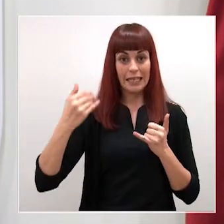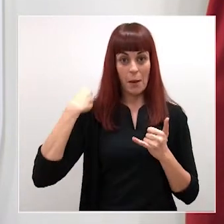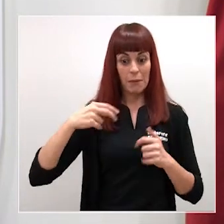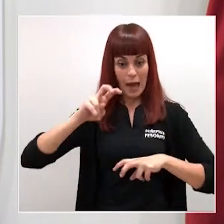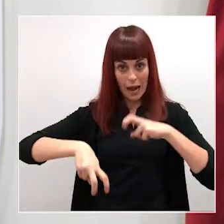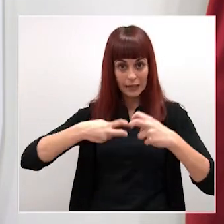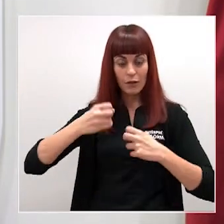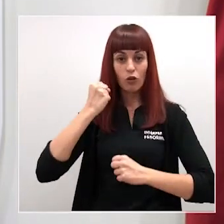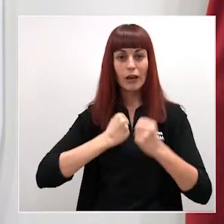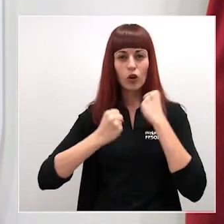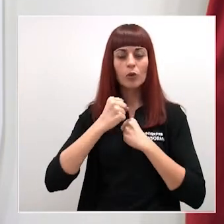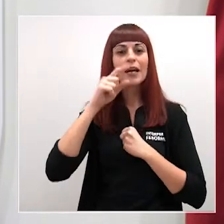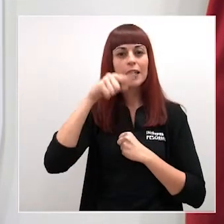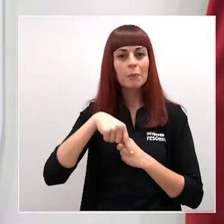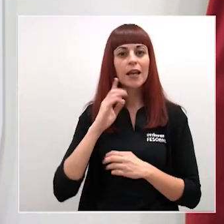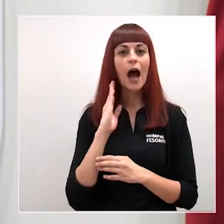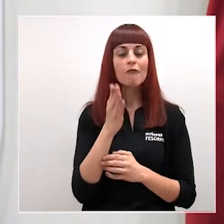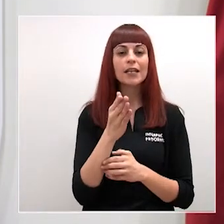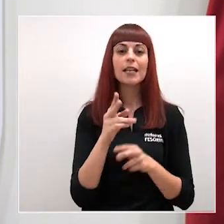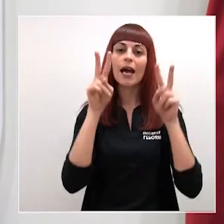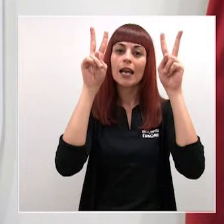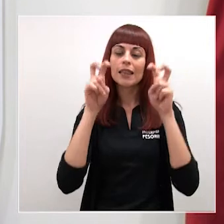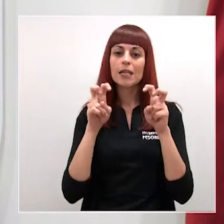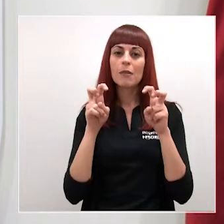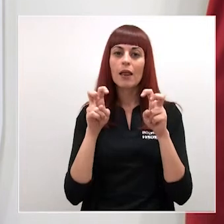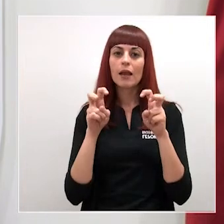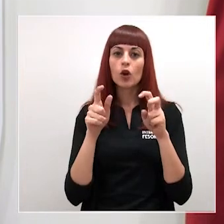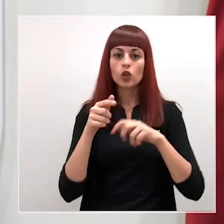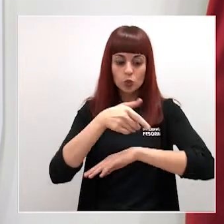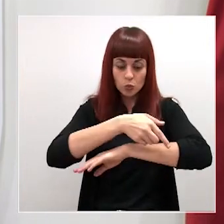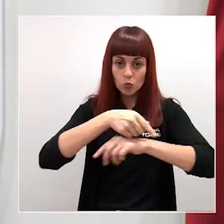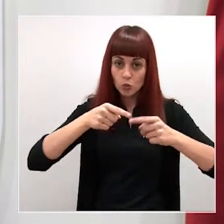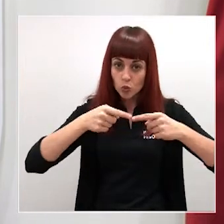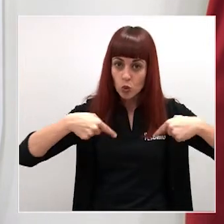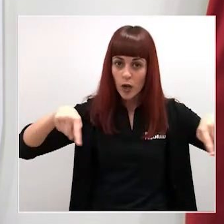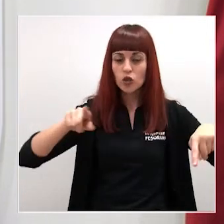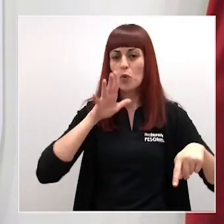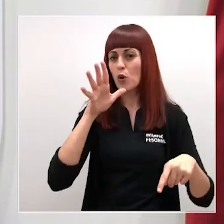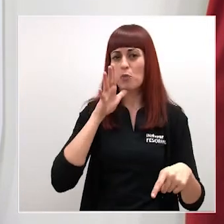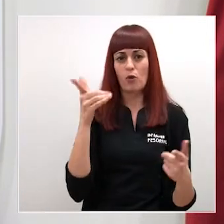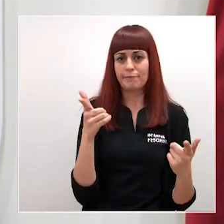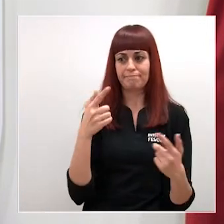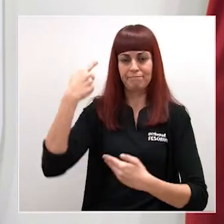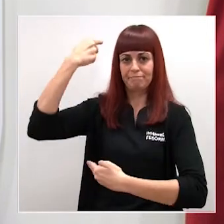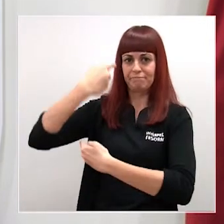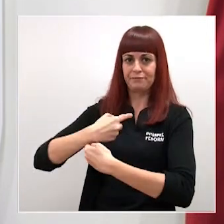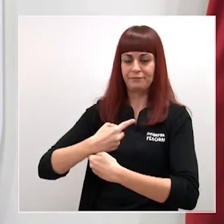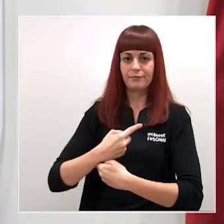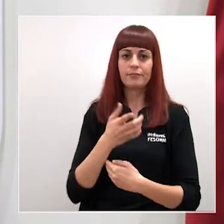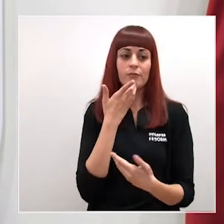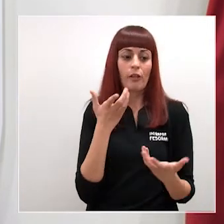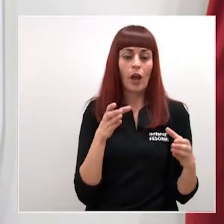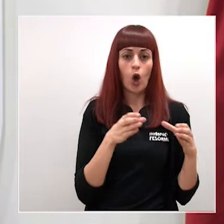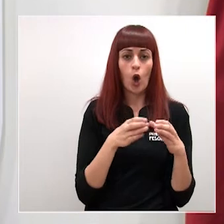influirá también la reducción de los cánones portuarios por causa de fuerza mayor a aquellos colectivos